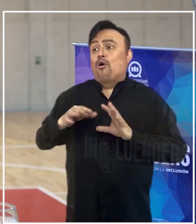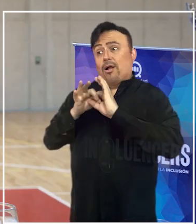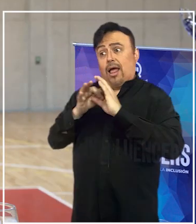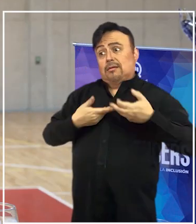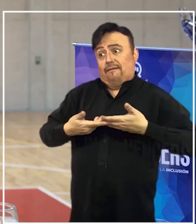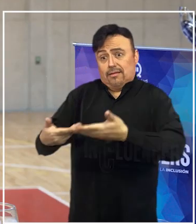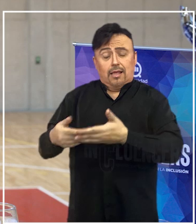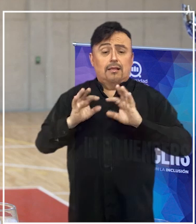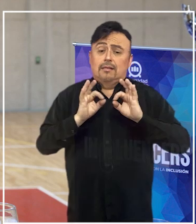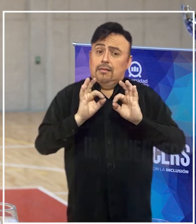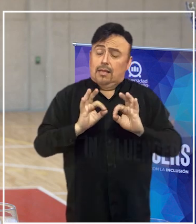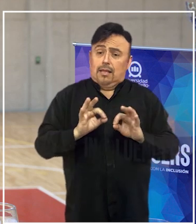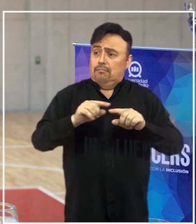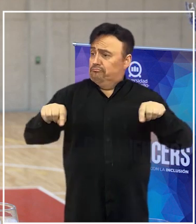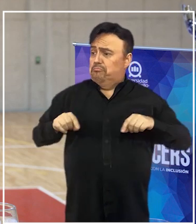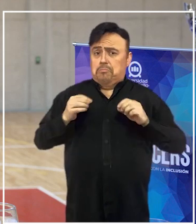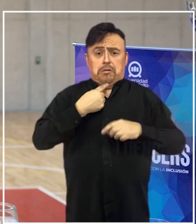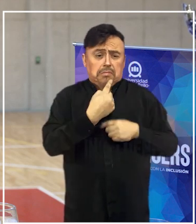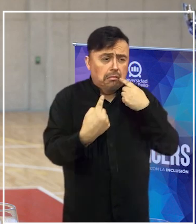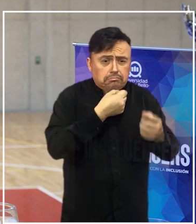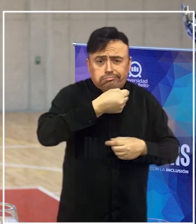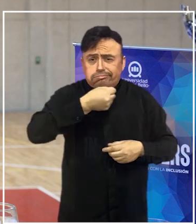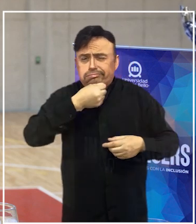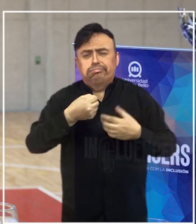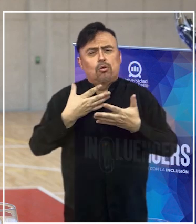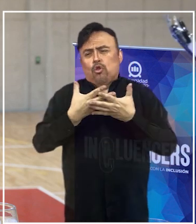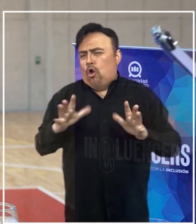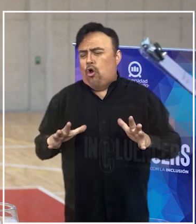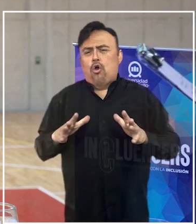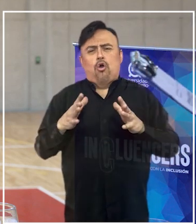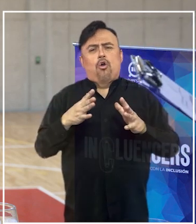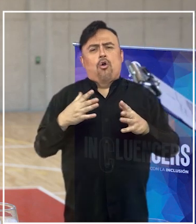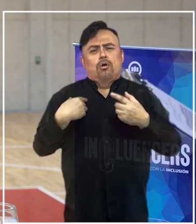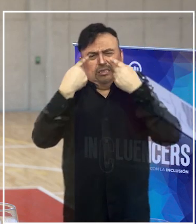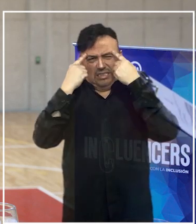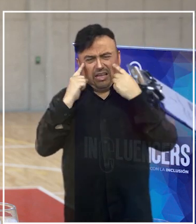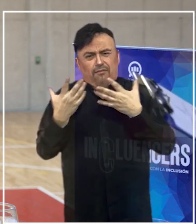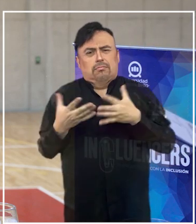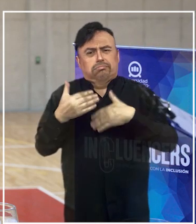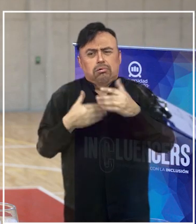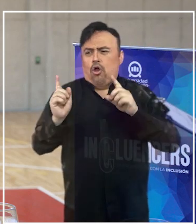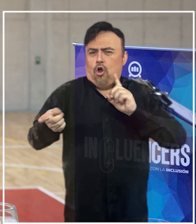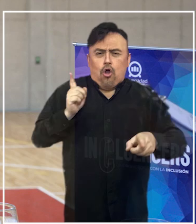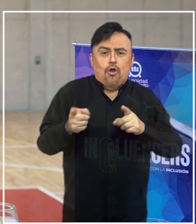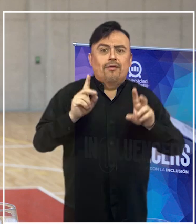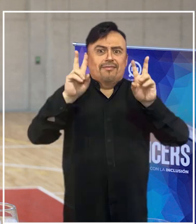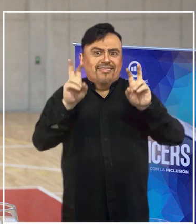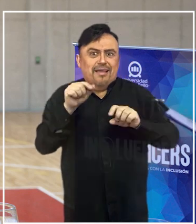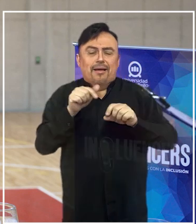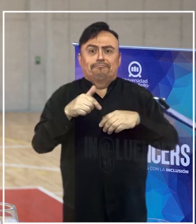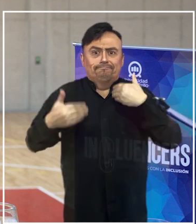también agradecer este espacio. Creo que todos los esfuerzos y todas las coordinaciones que se puedan hacer en términos de